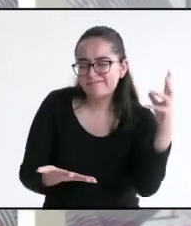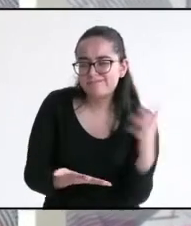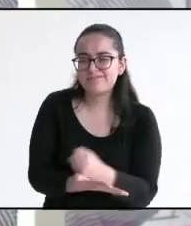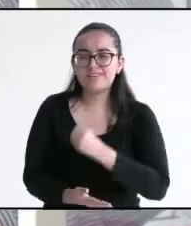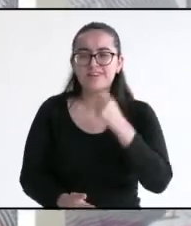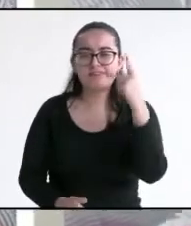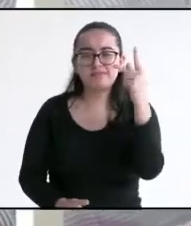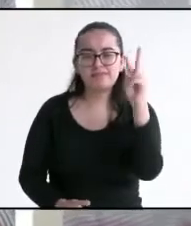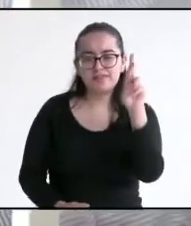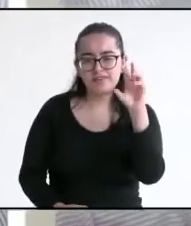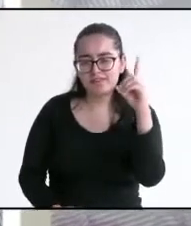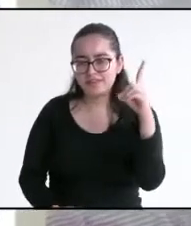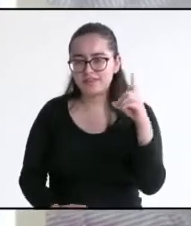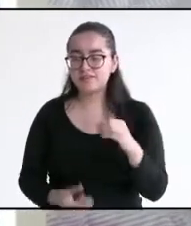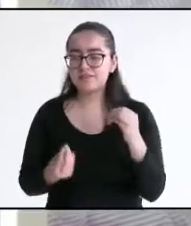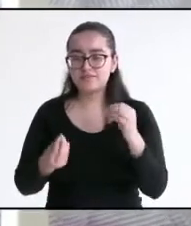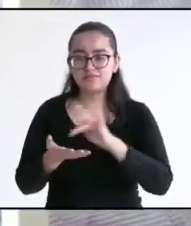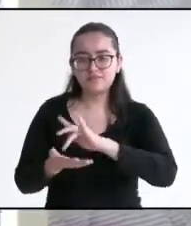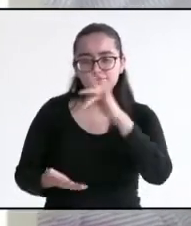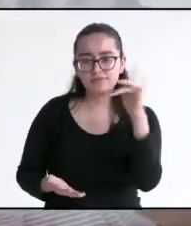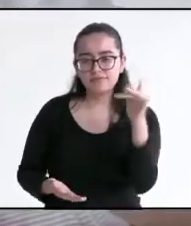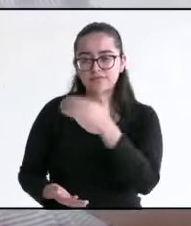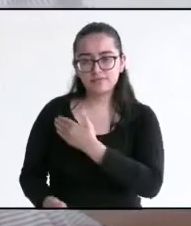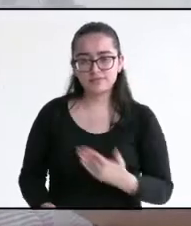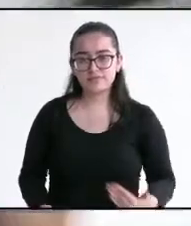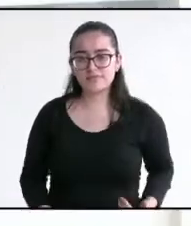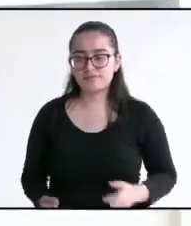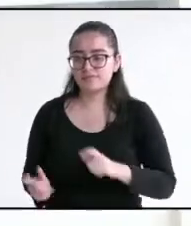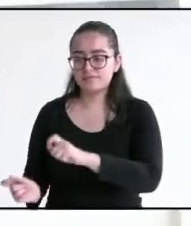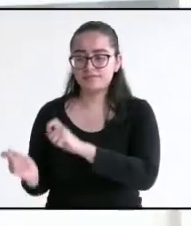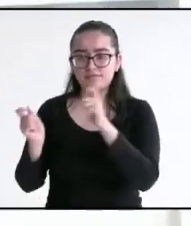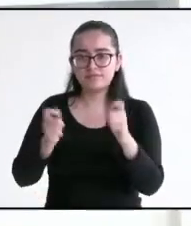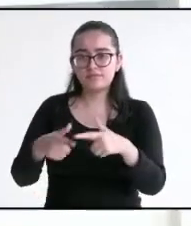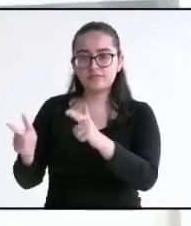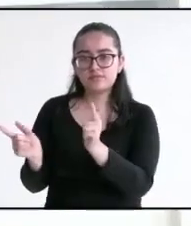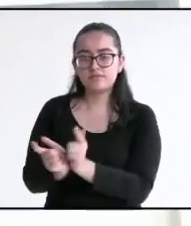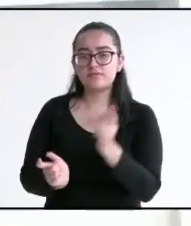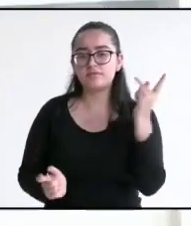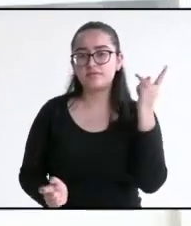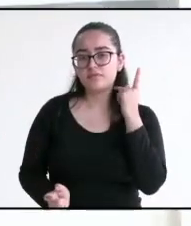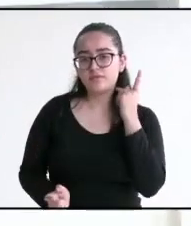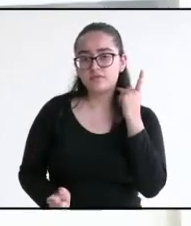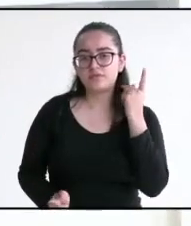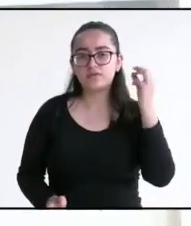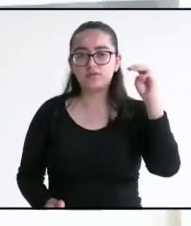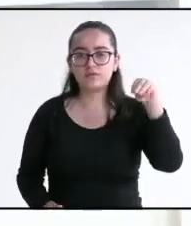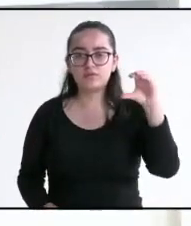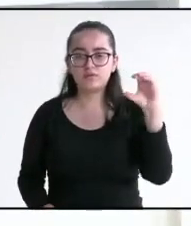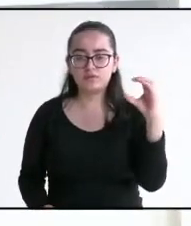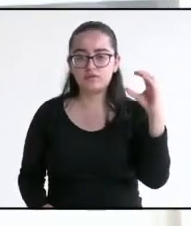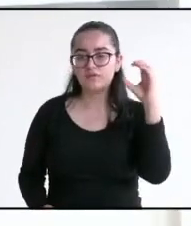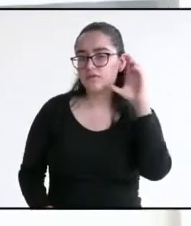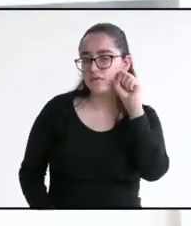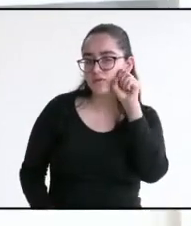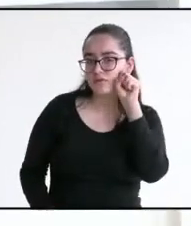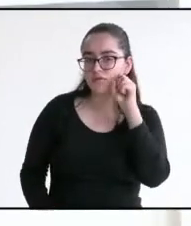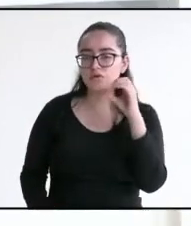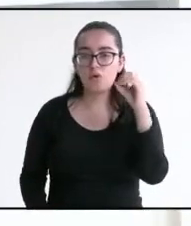PRD. Muchas gracias. Muchas gracias, candidato. Ahora le toca el turno al candidato del Movimiento Ciudadano, Omar del Moral Molina.